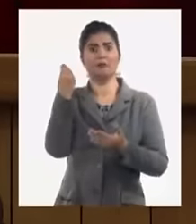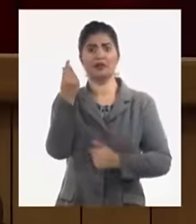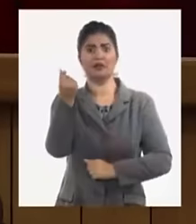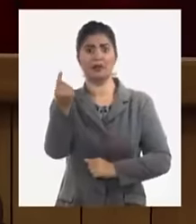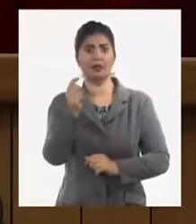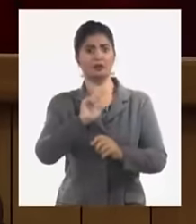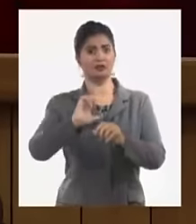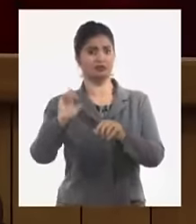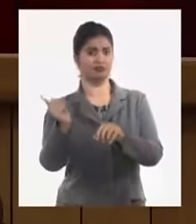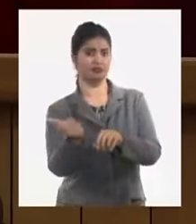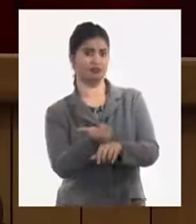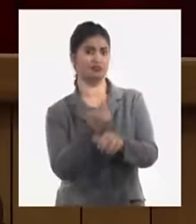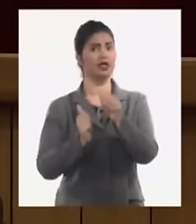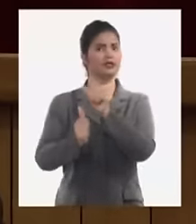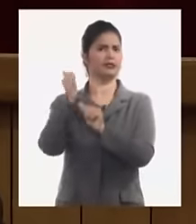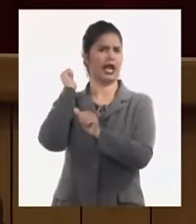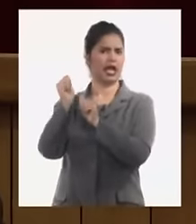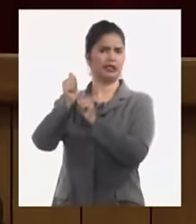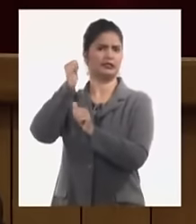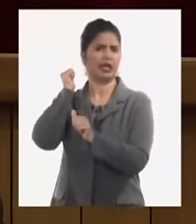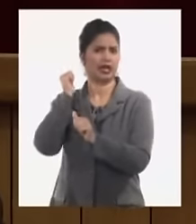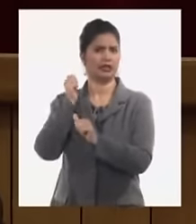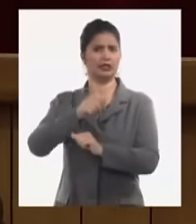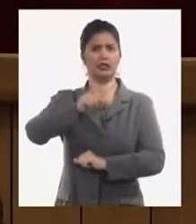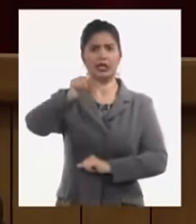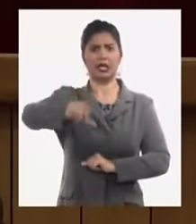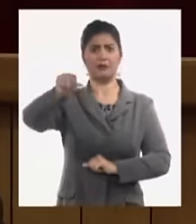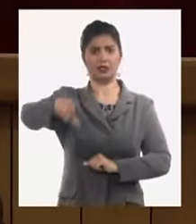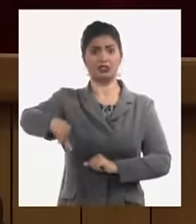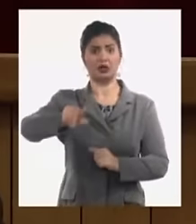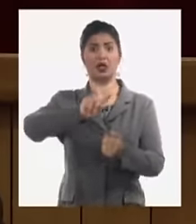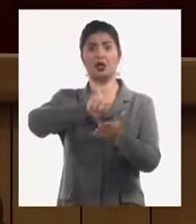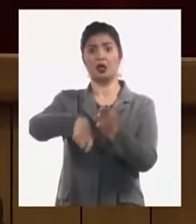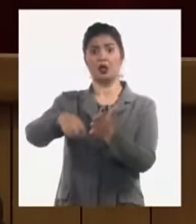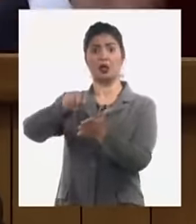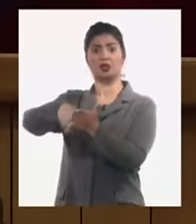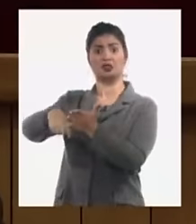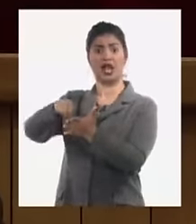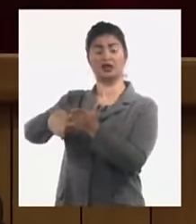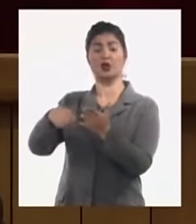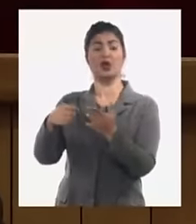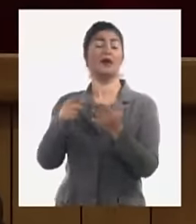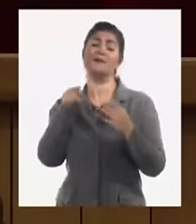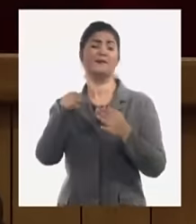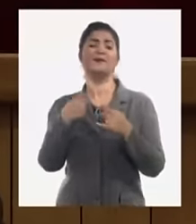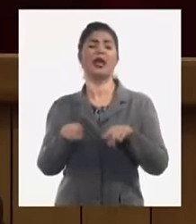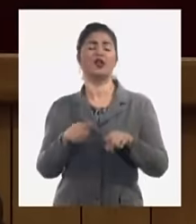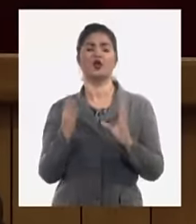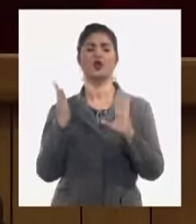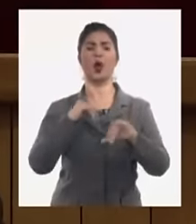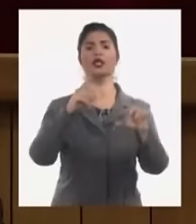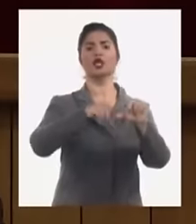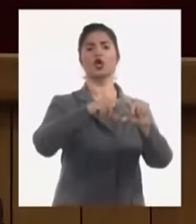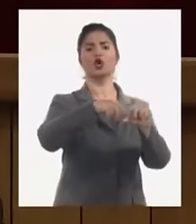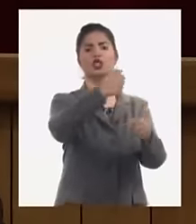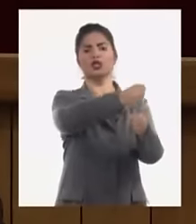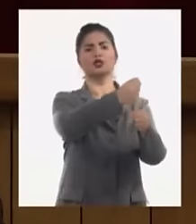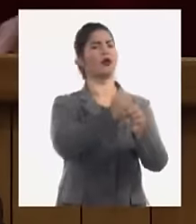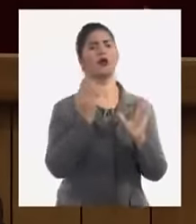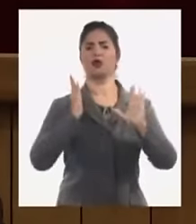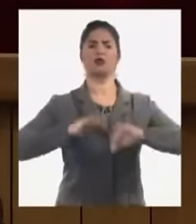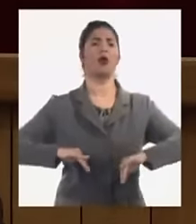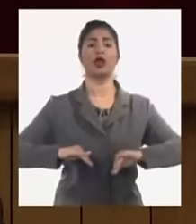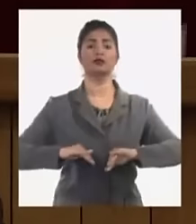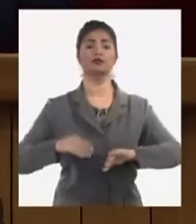inmenso de una cantidad de personas donde no muchas tienen un contenido concreto en detrimento de las empresas que son las que